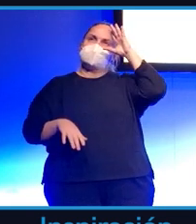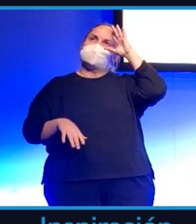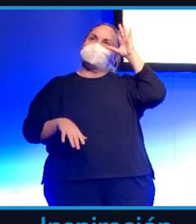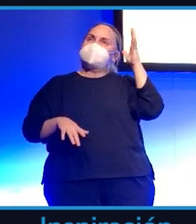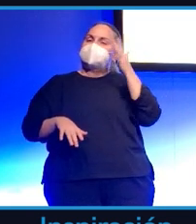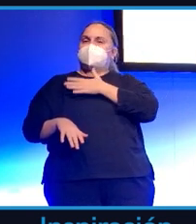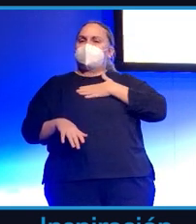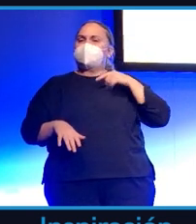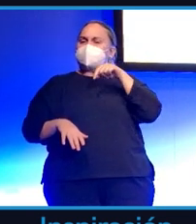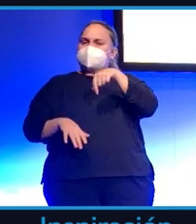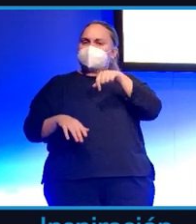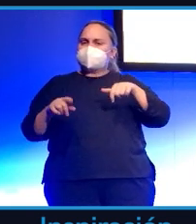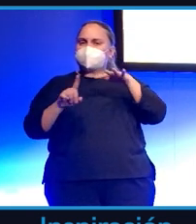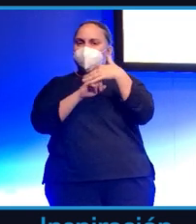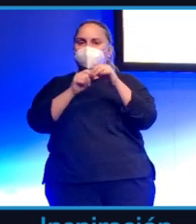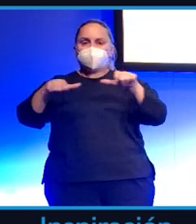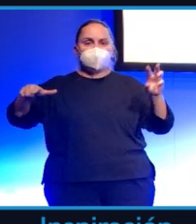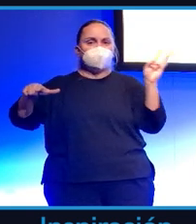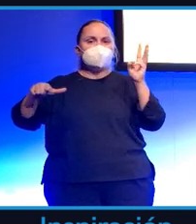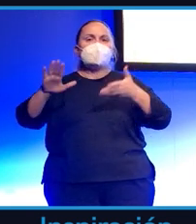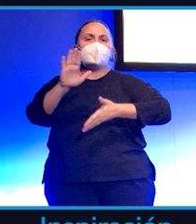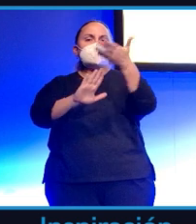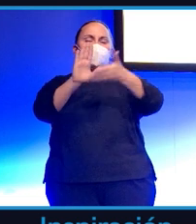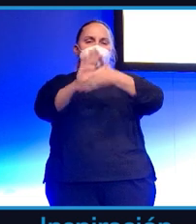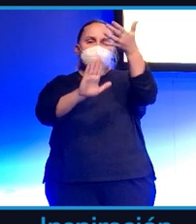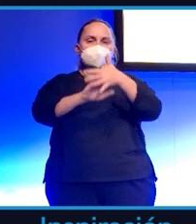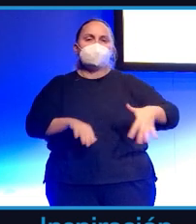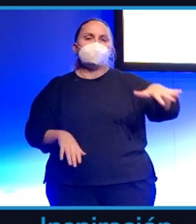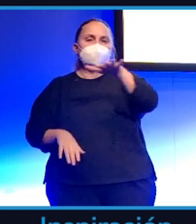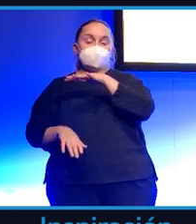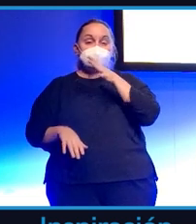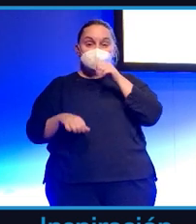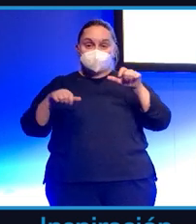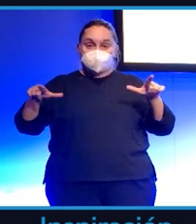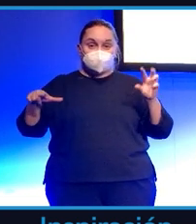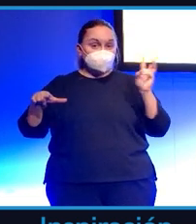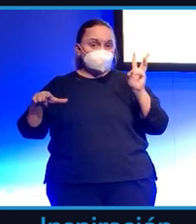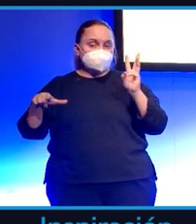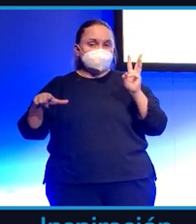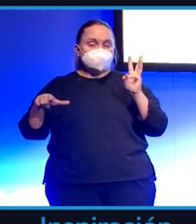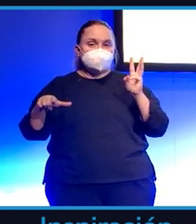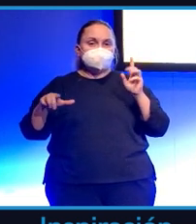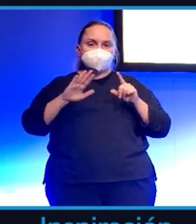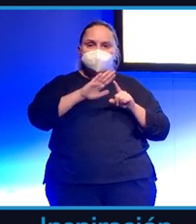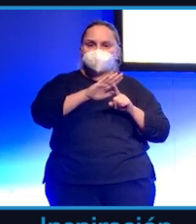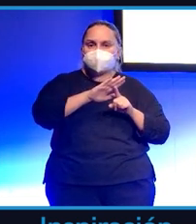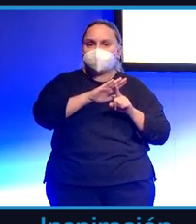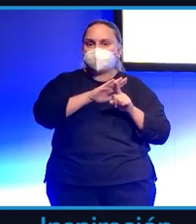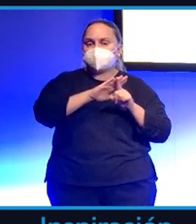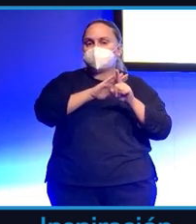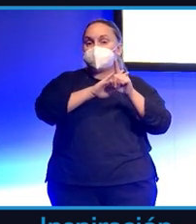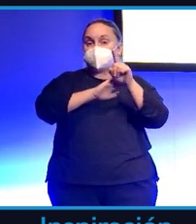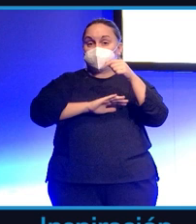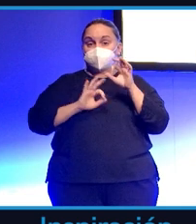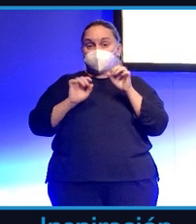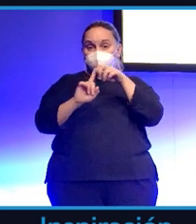va esto, porque creo que todavía no se conoce. El bagaje de Twitch, desde el punto de vista de cómo yo entiendo la comunicación,